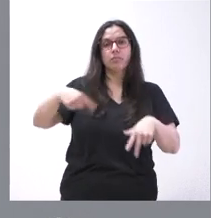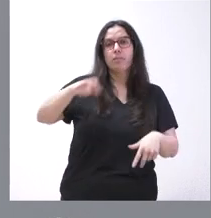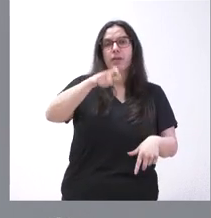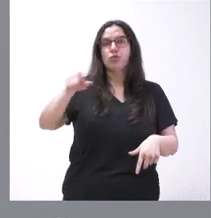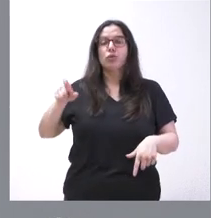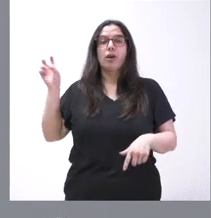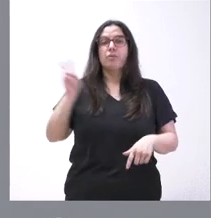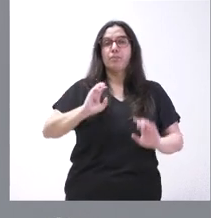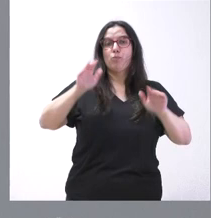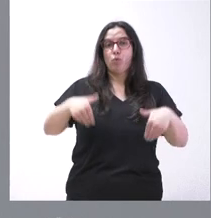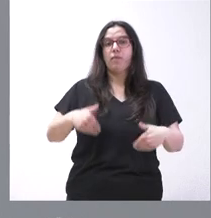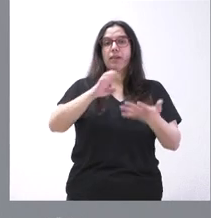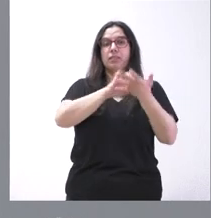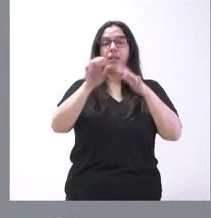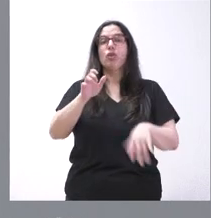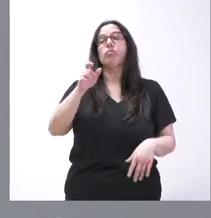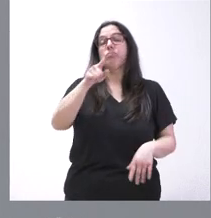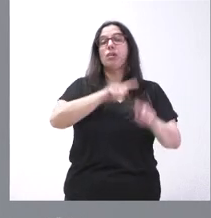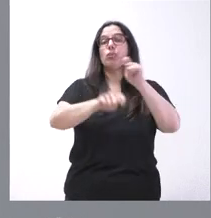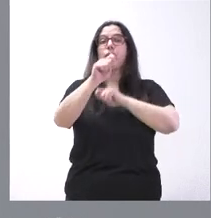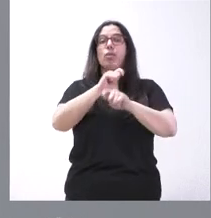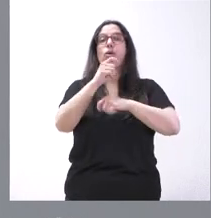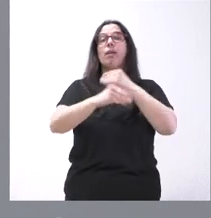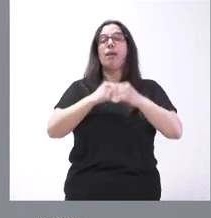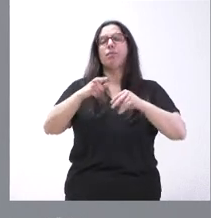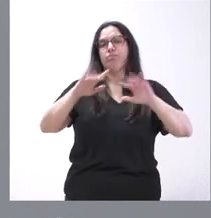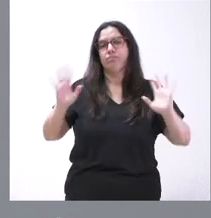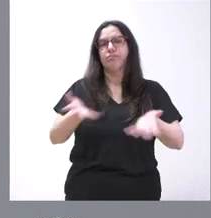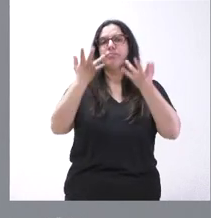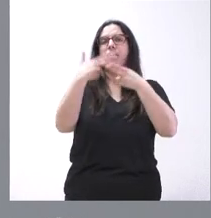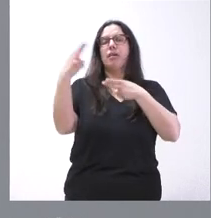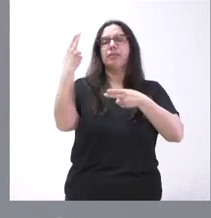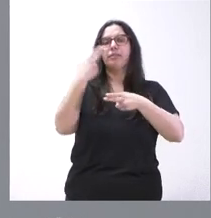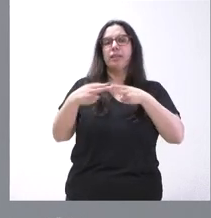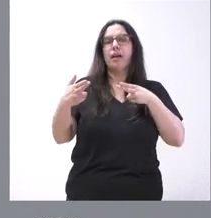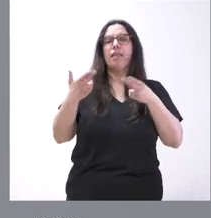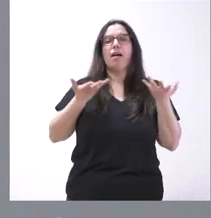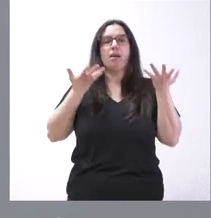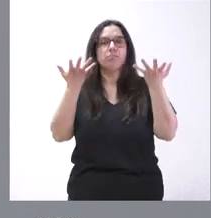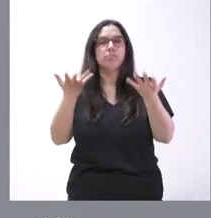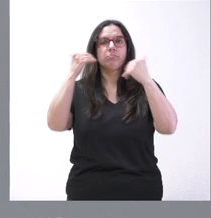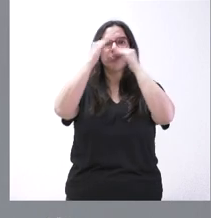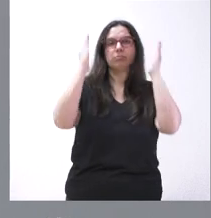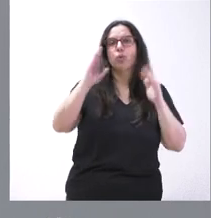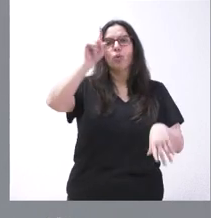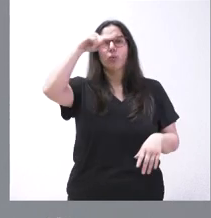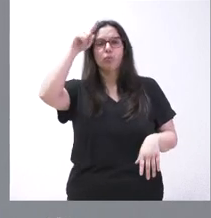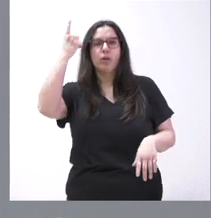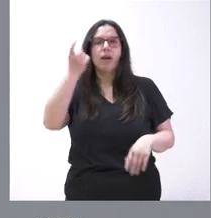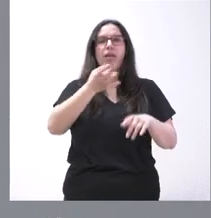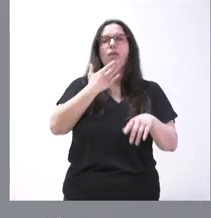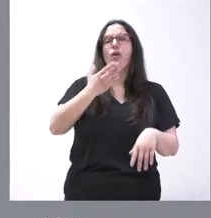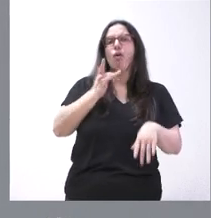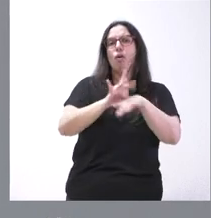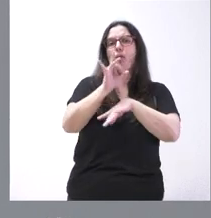ciudadanos de Castilla y León. Y esta asociación promueve actividades asistenciales, culturales y de ocio en beneficio de todos los